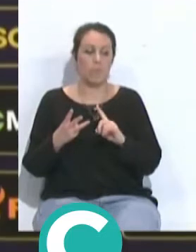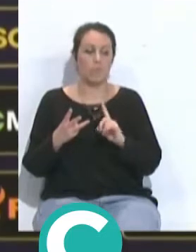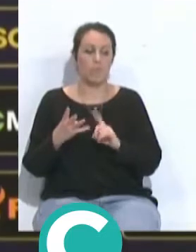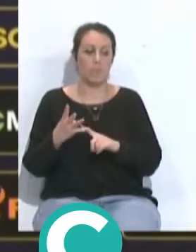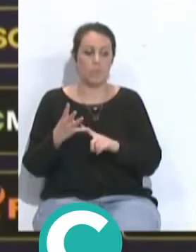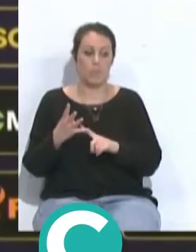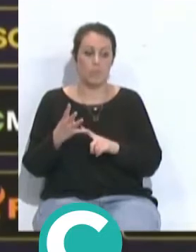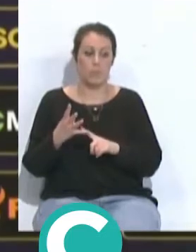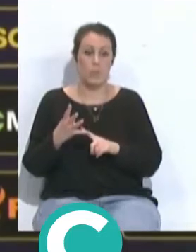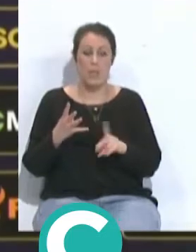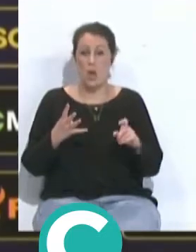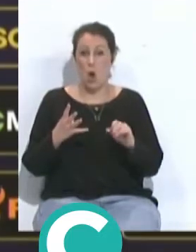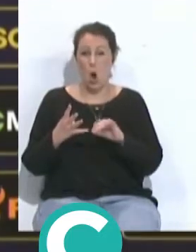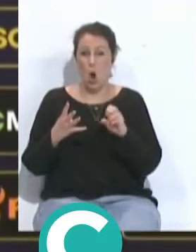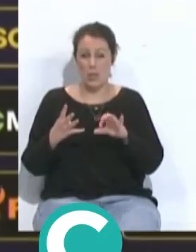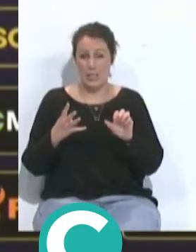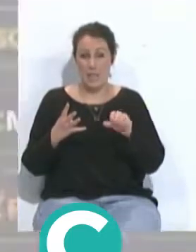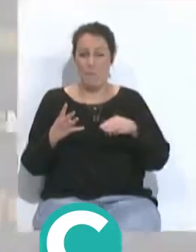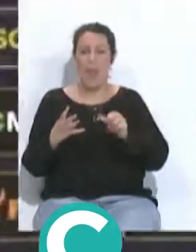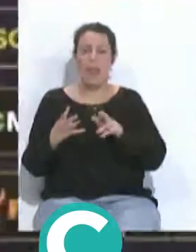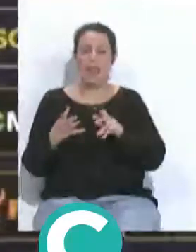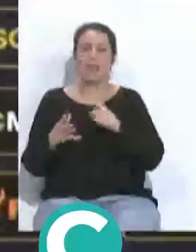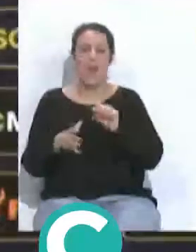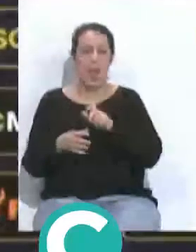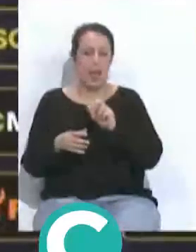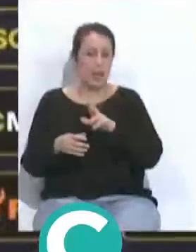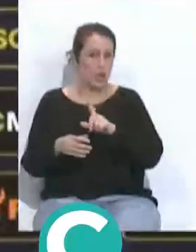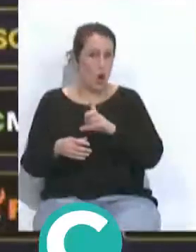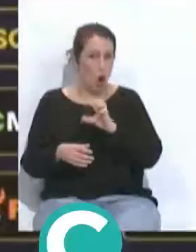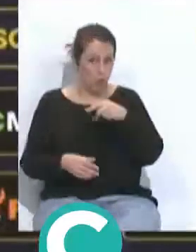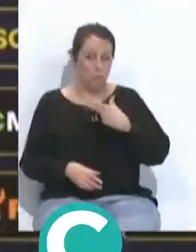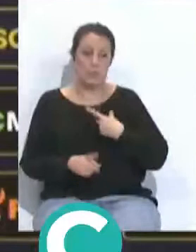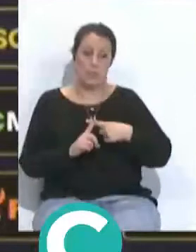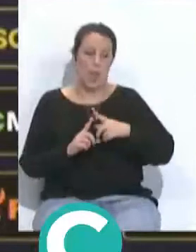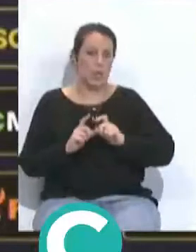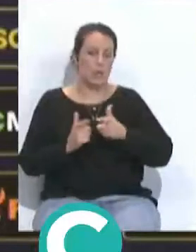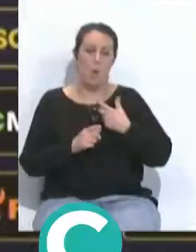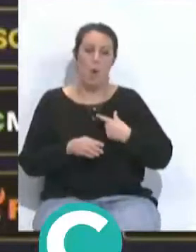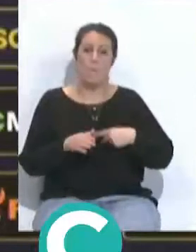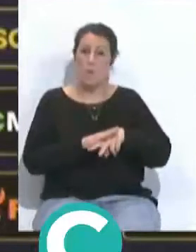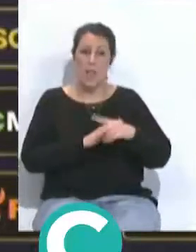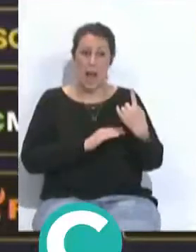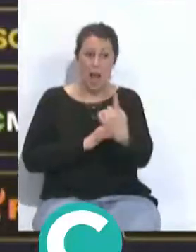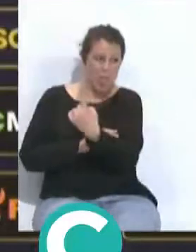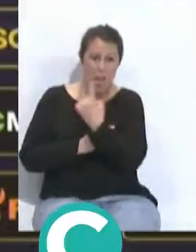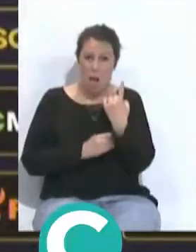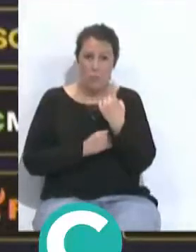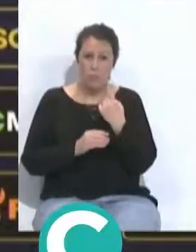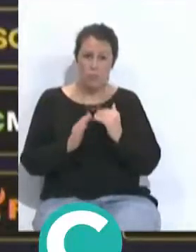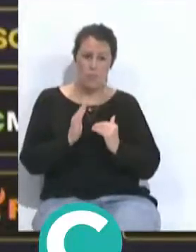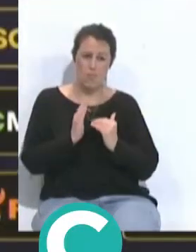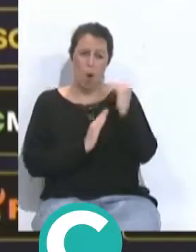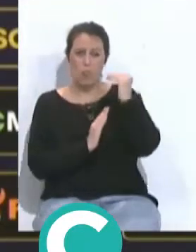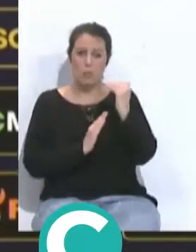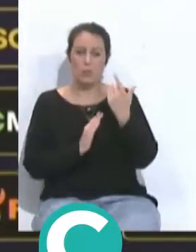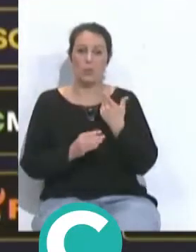y las mencionadas de Josemar y Alarcón Bueno, yo creo que el nivel del equipo lo han subido cada futbolista dando su máximo y su